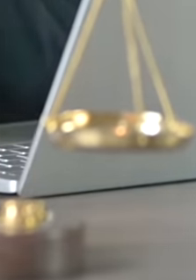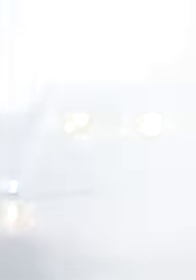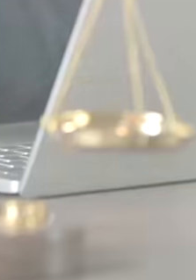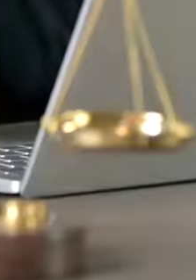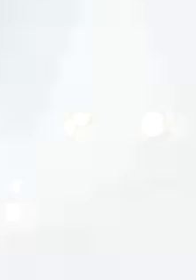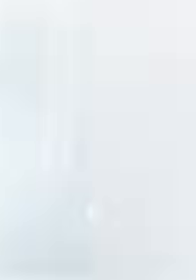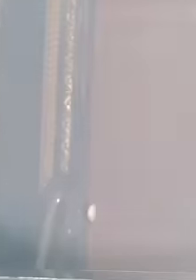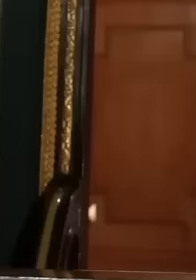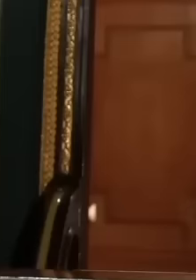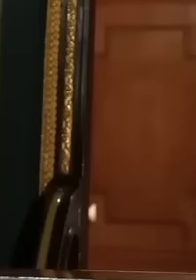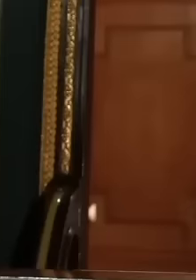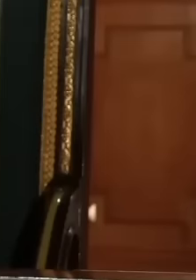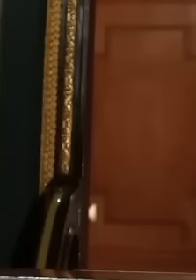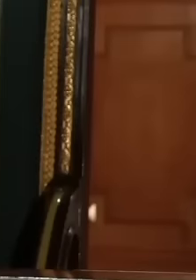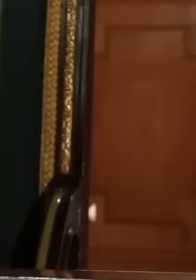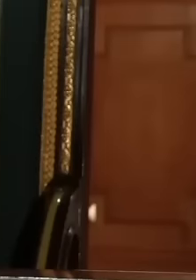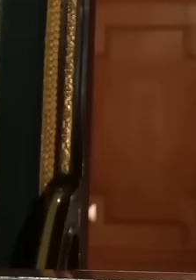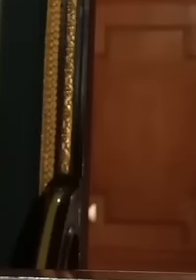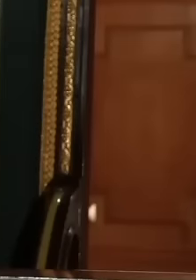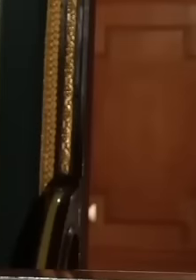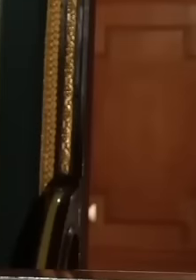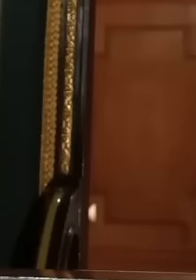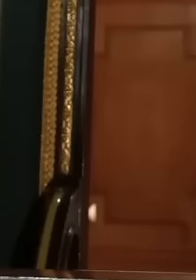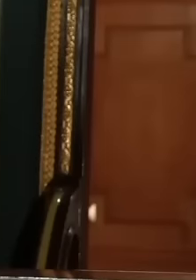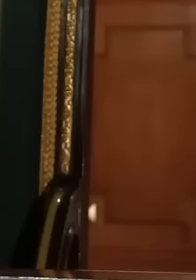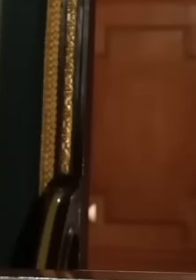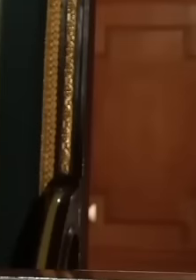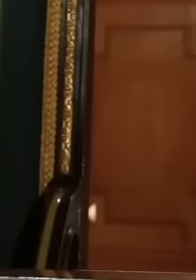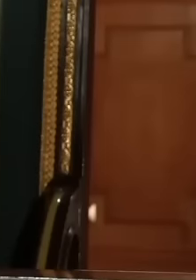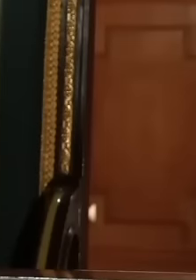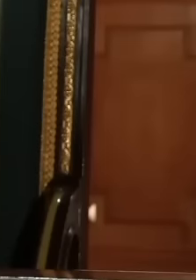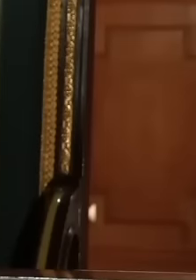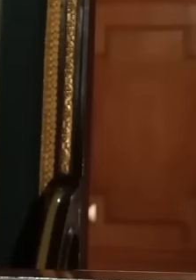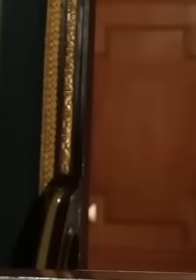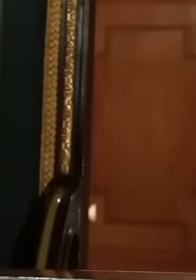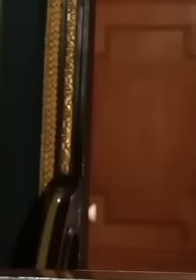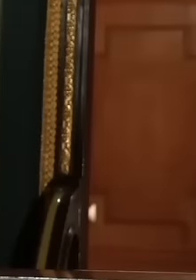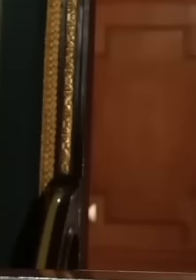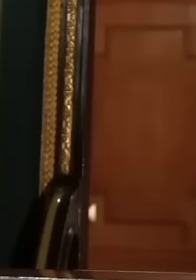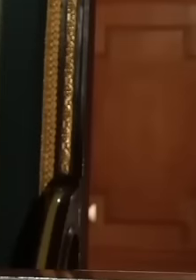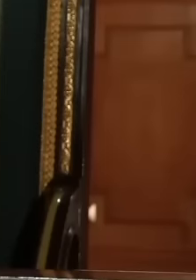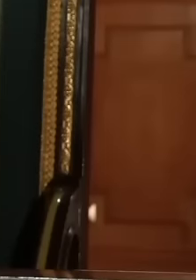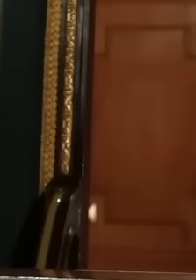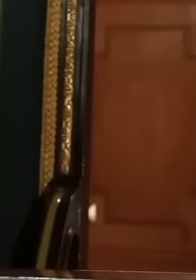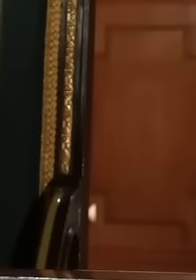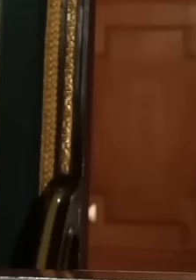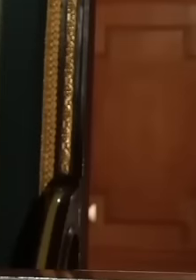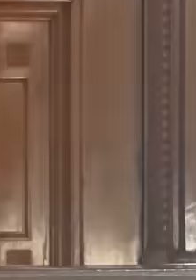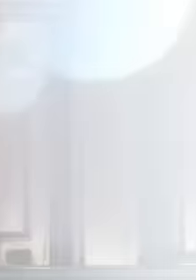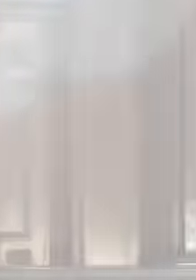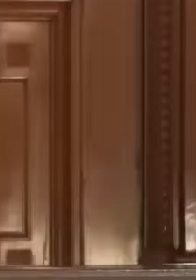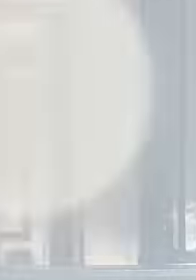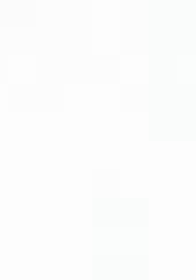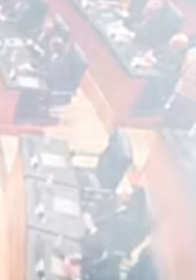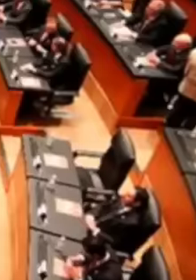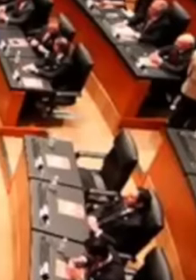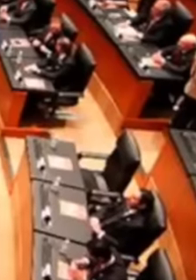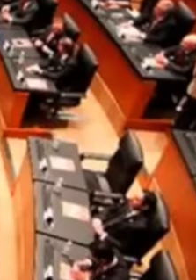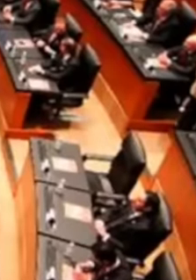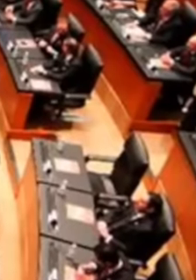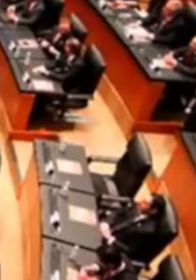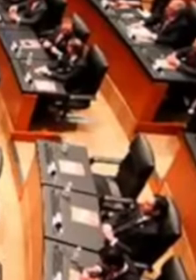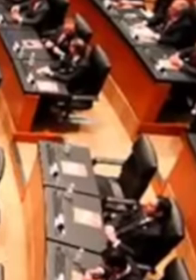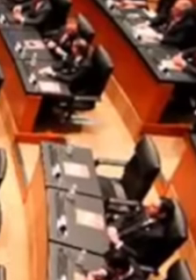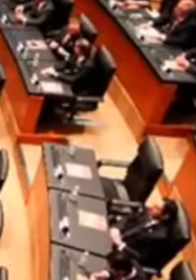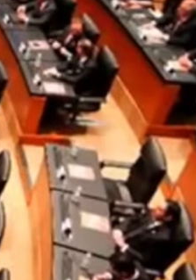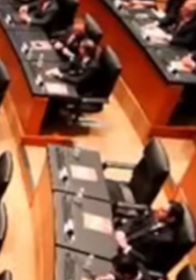Ante este tenor, el presidente López Obrador hace un llamado enérgico para que se apruebe de una vez por todas las